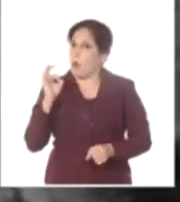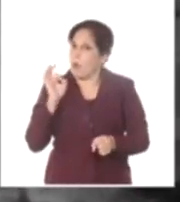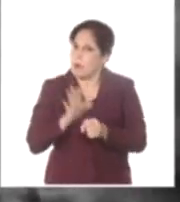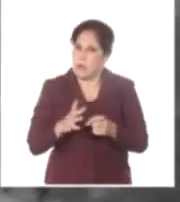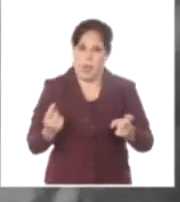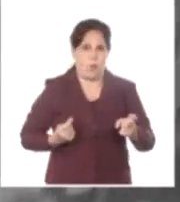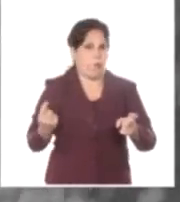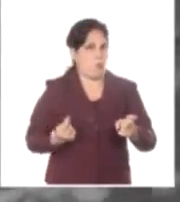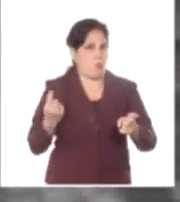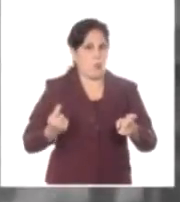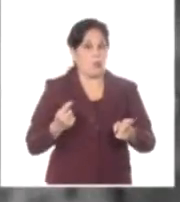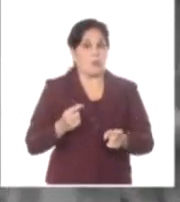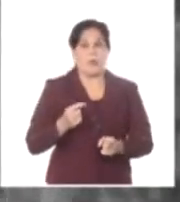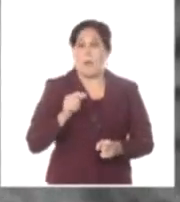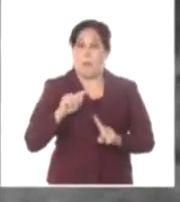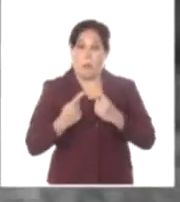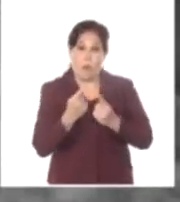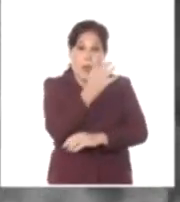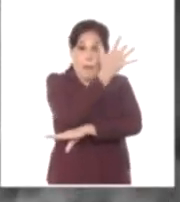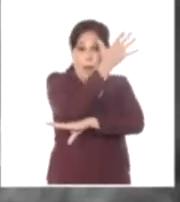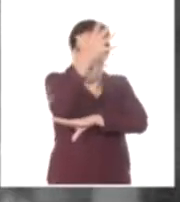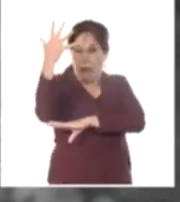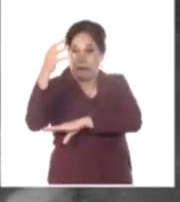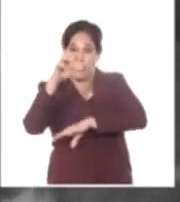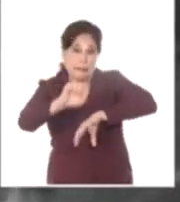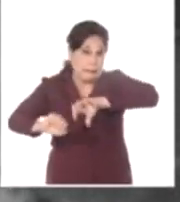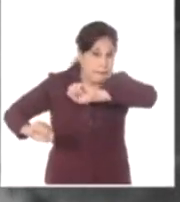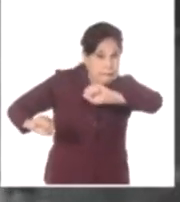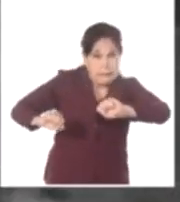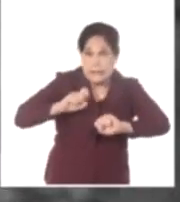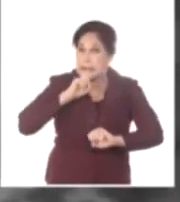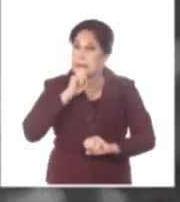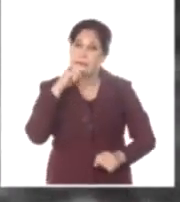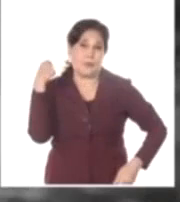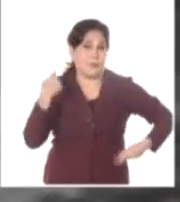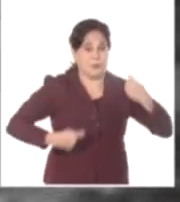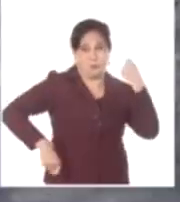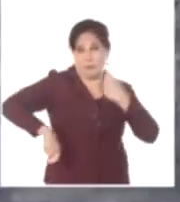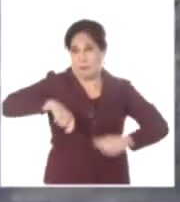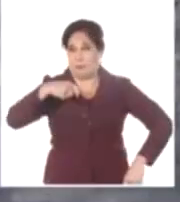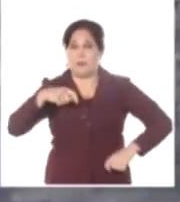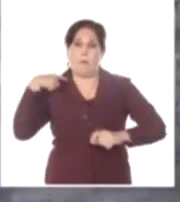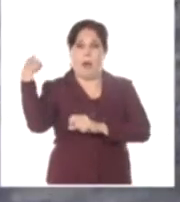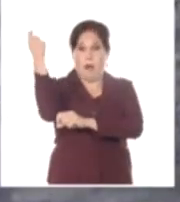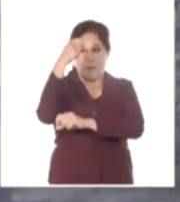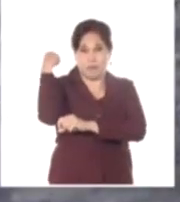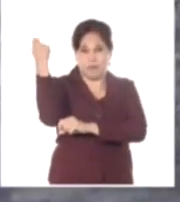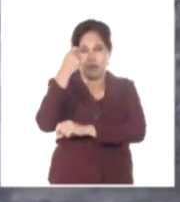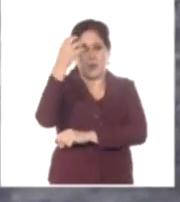lo esperaba la manigua redentora, corría valiente hacia el combate.